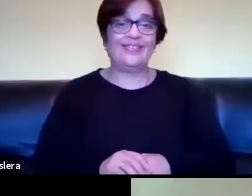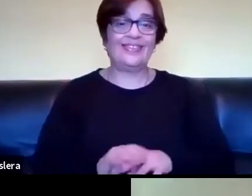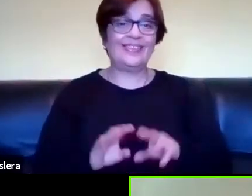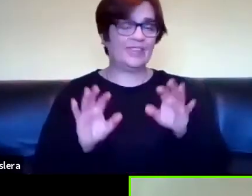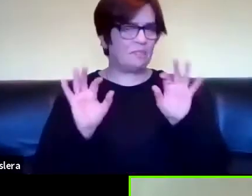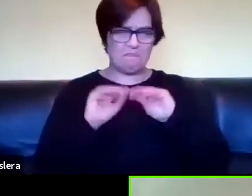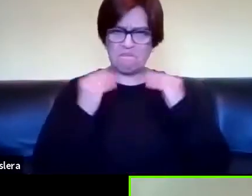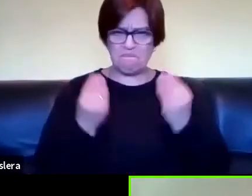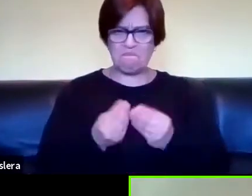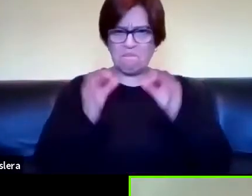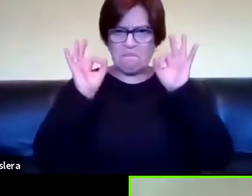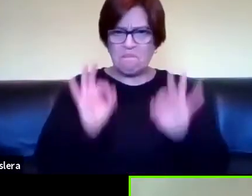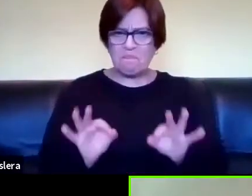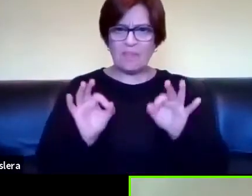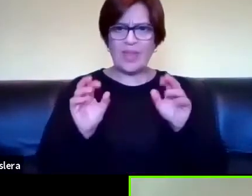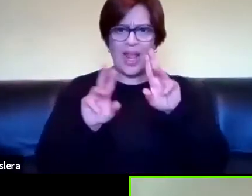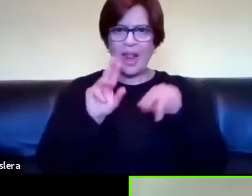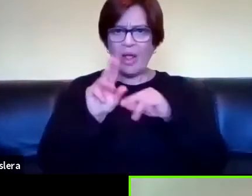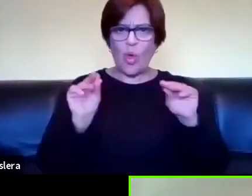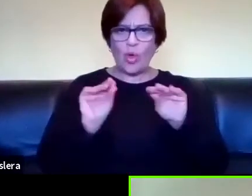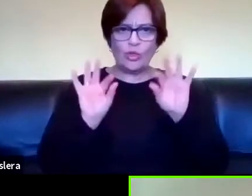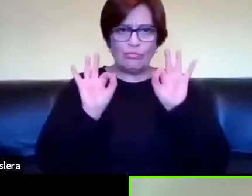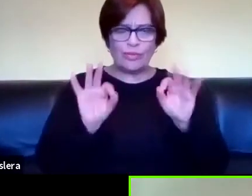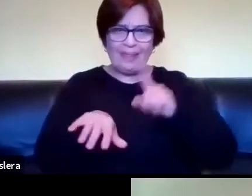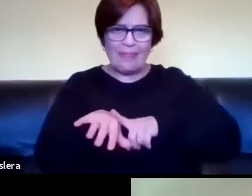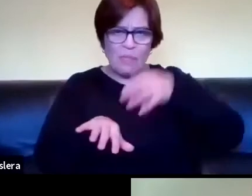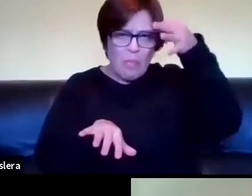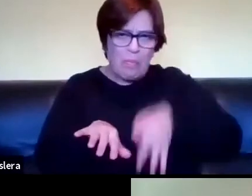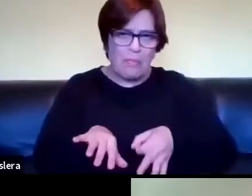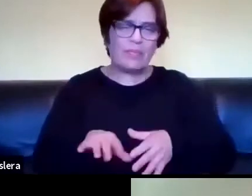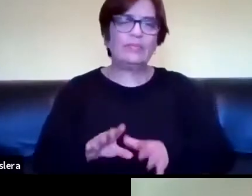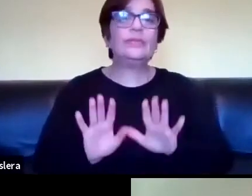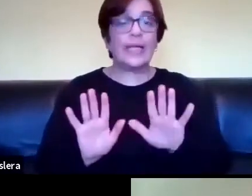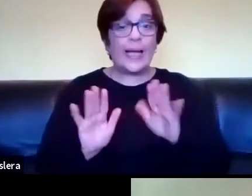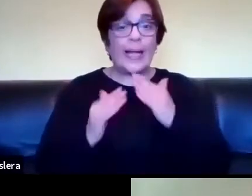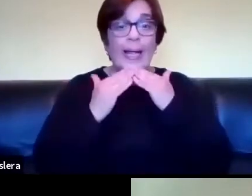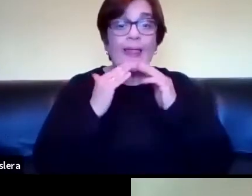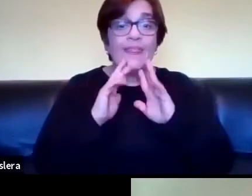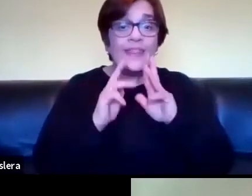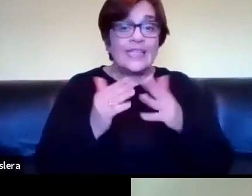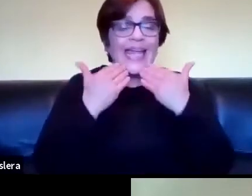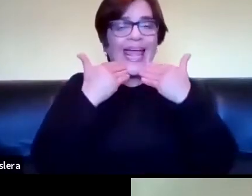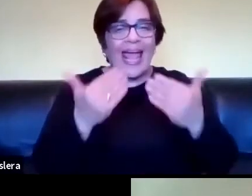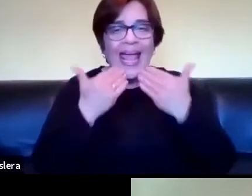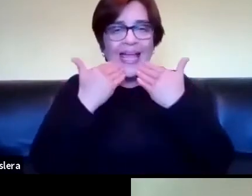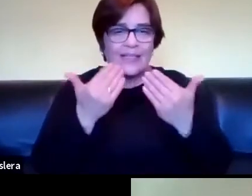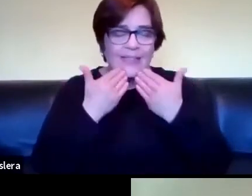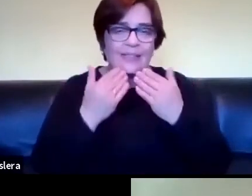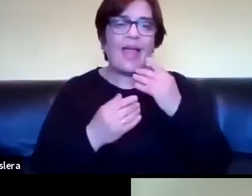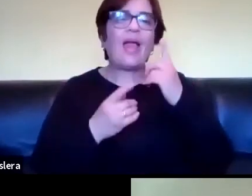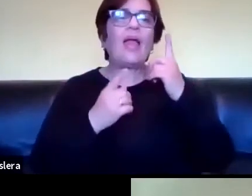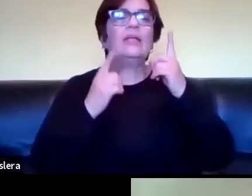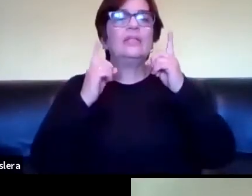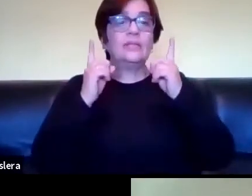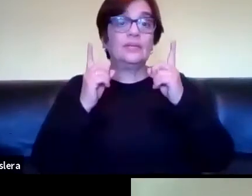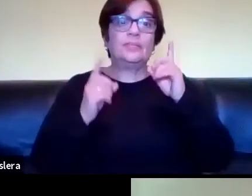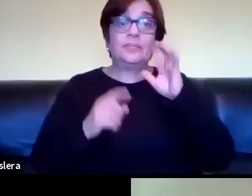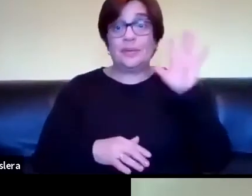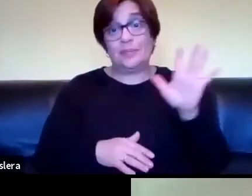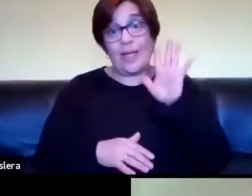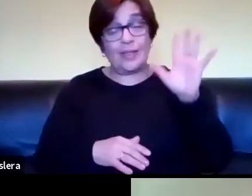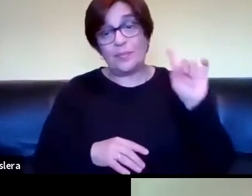por favor este ah bueno nos dicen que nos agradecen hay agradecimientos me imagino